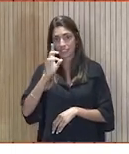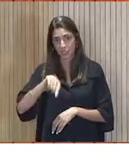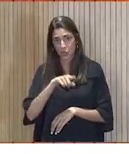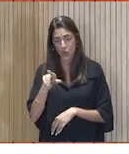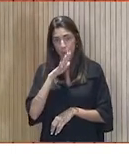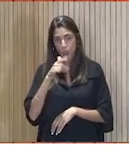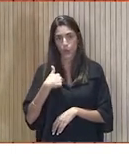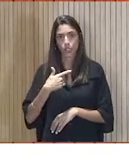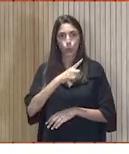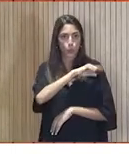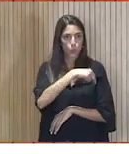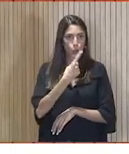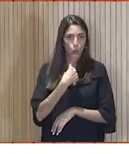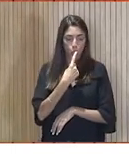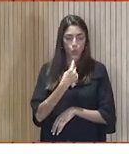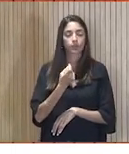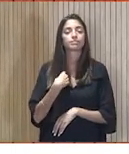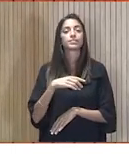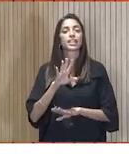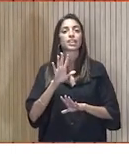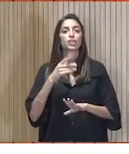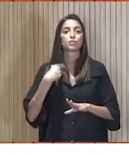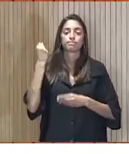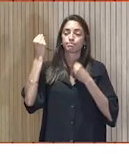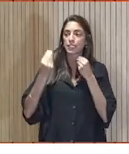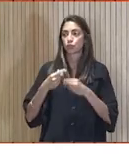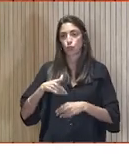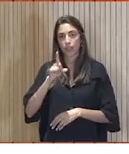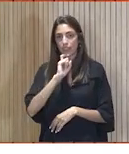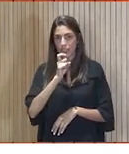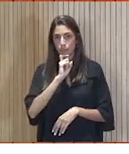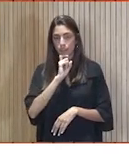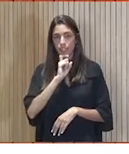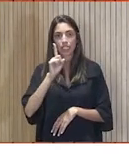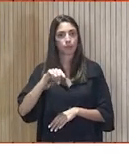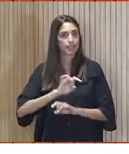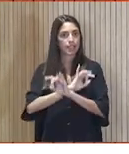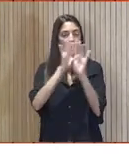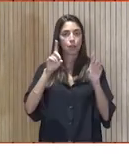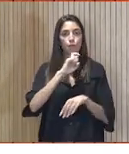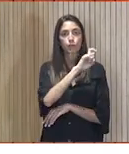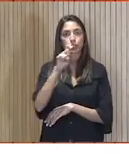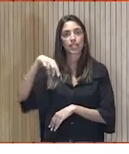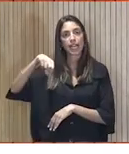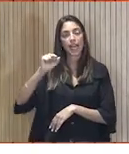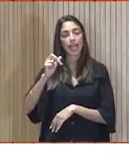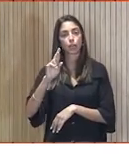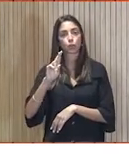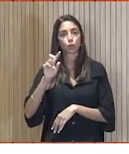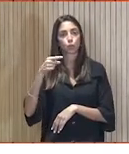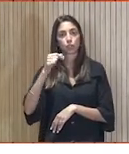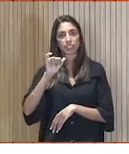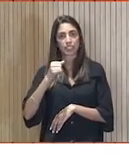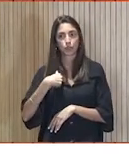Roja. Me consta y, vamos, que ha sido súper difícil. Y, por supuesto, la Fundación Naturgy. Es